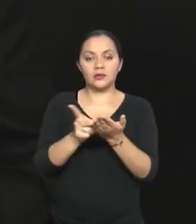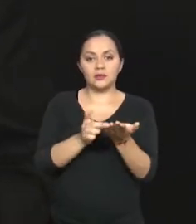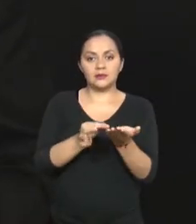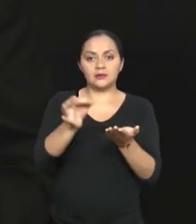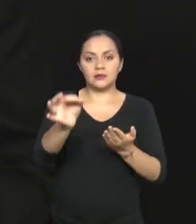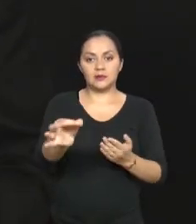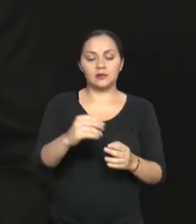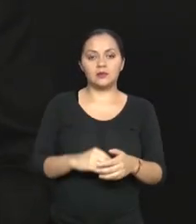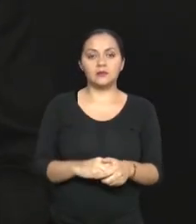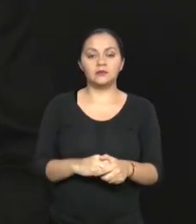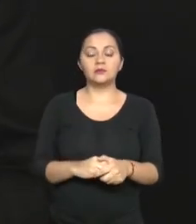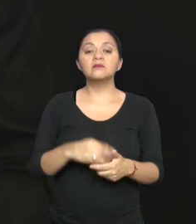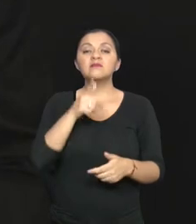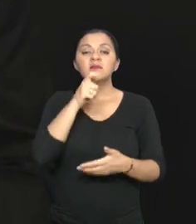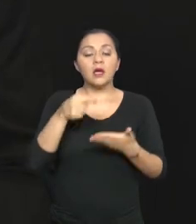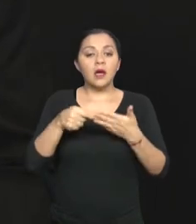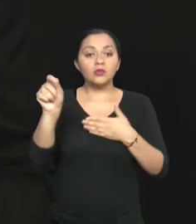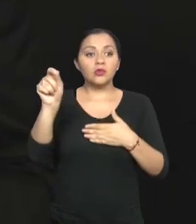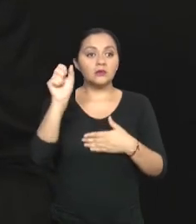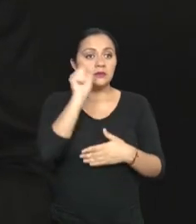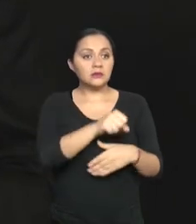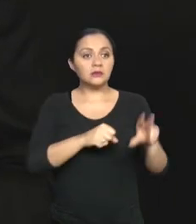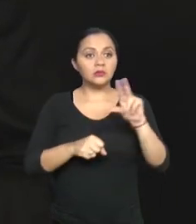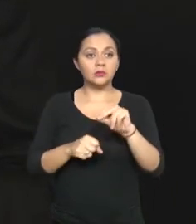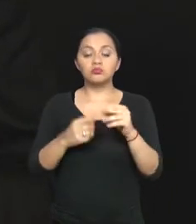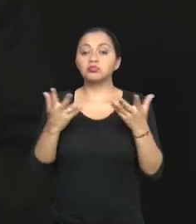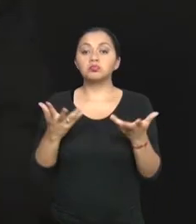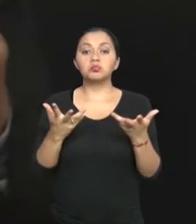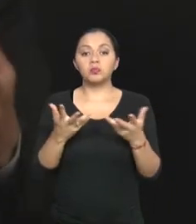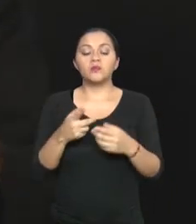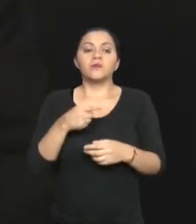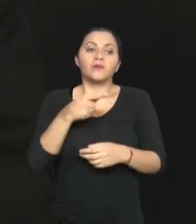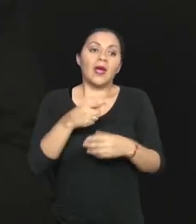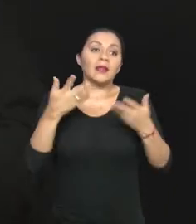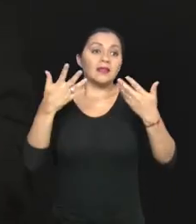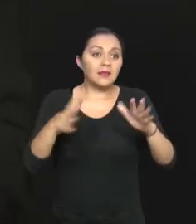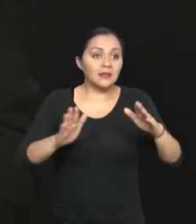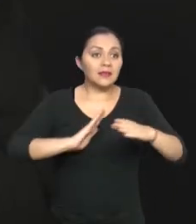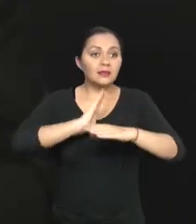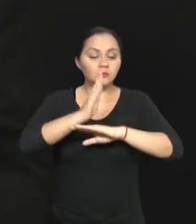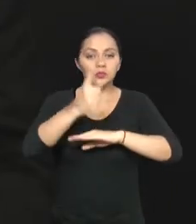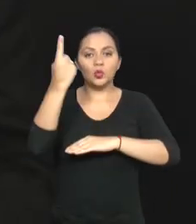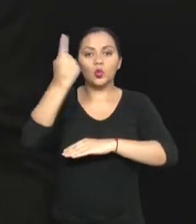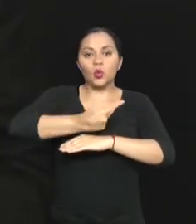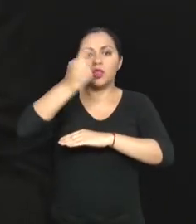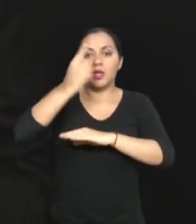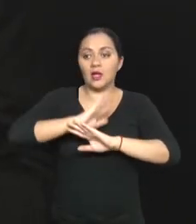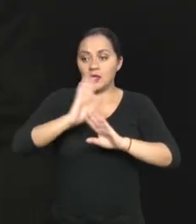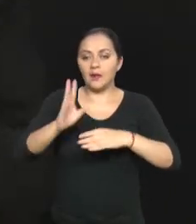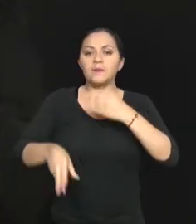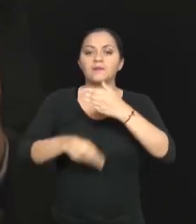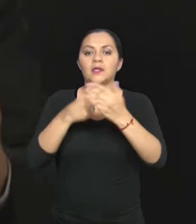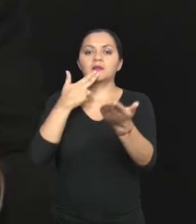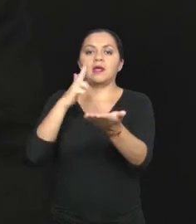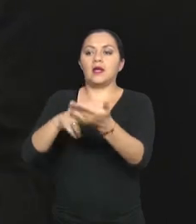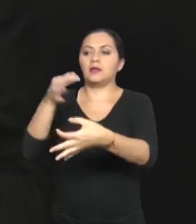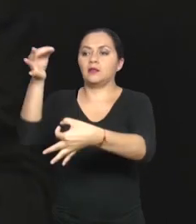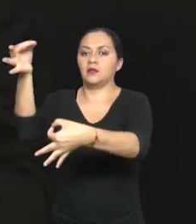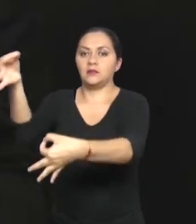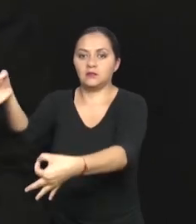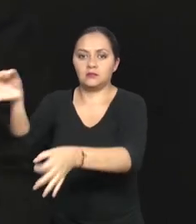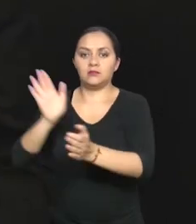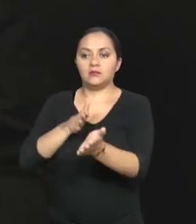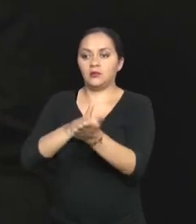finalmente quien autoriza esta resolución. Y luego, pues un día adicional para la entrega de la notificación, sea física